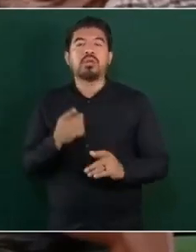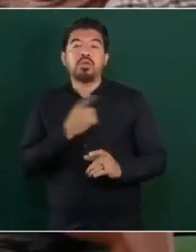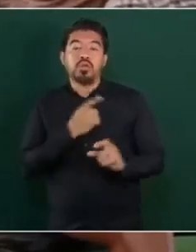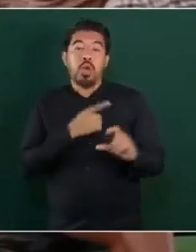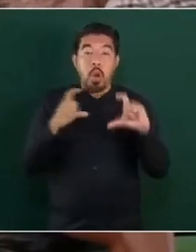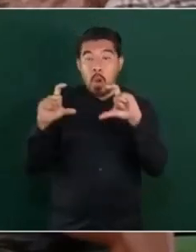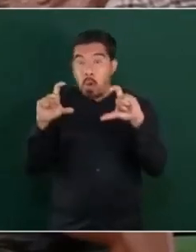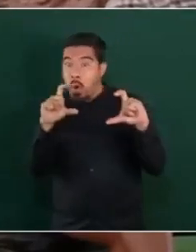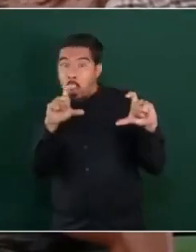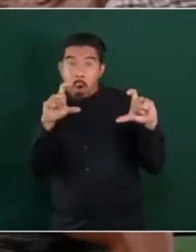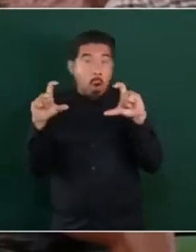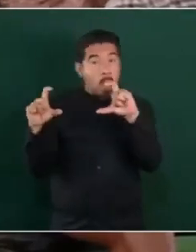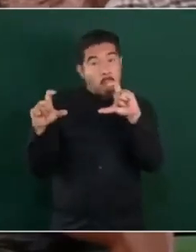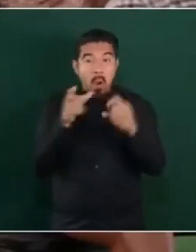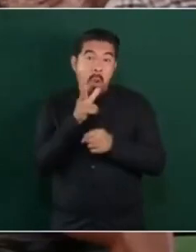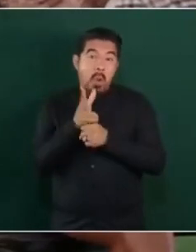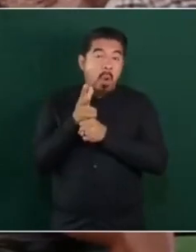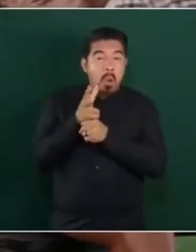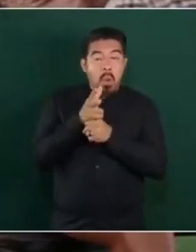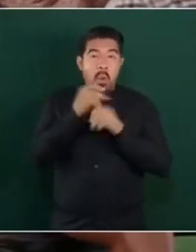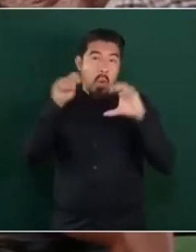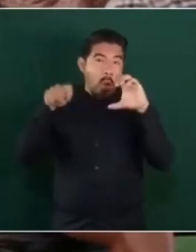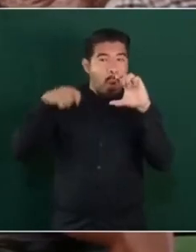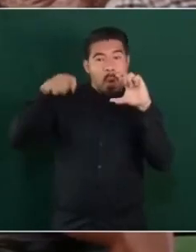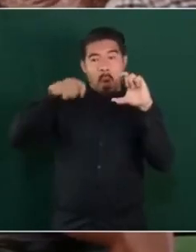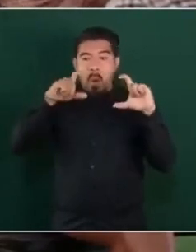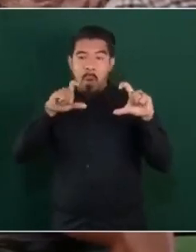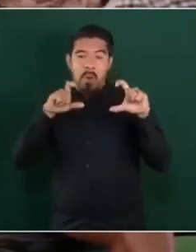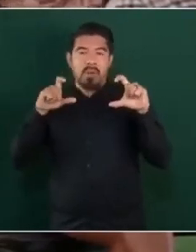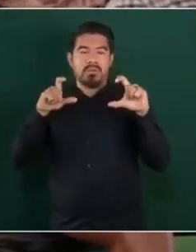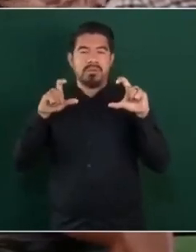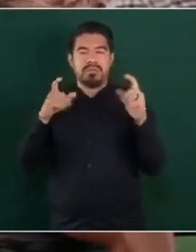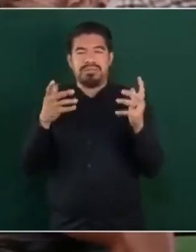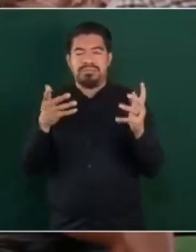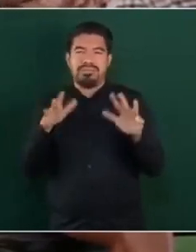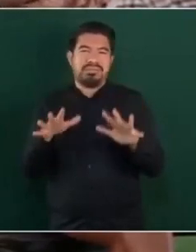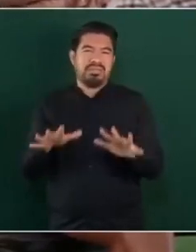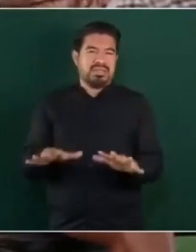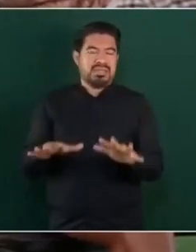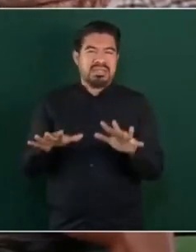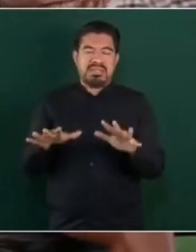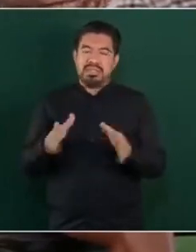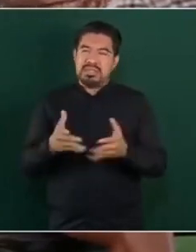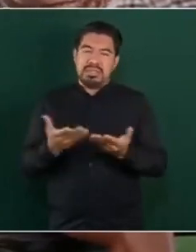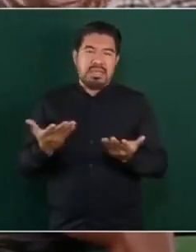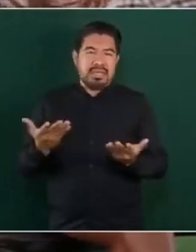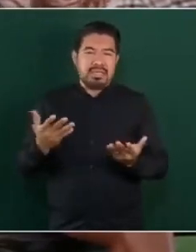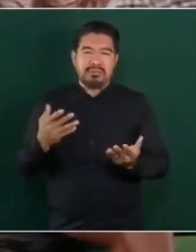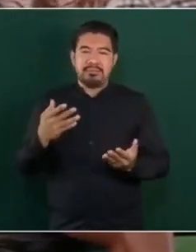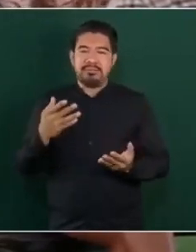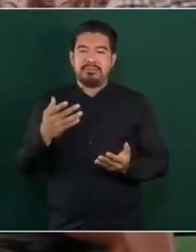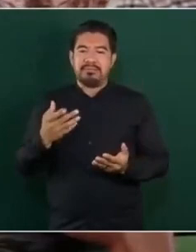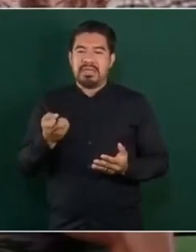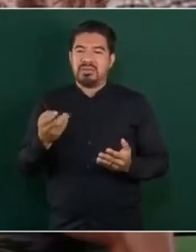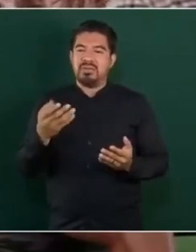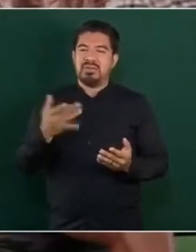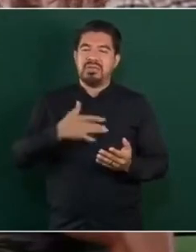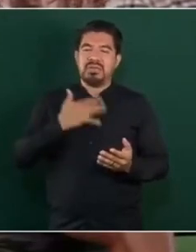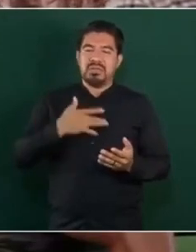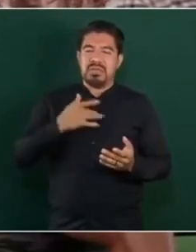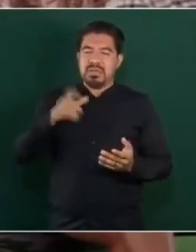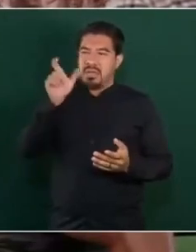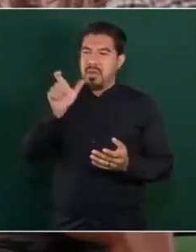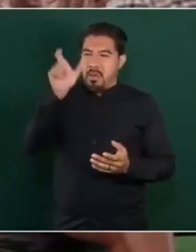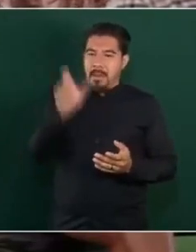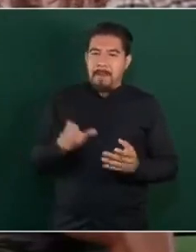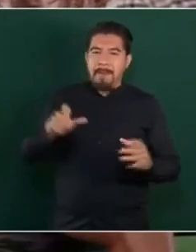ahí están nada más observando. Creo que esto tiene que ver mucho, creo yo, y usted aquí lo ha expuesto, el tema de los principios,